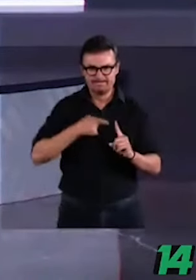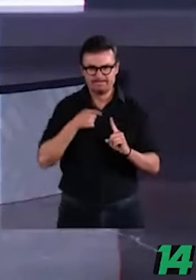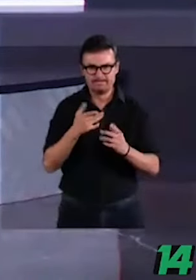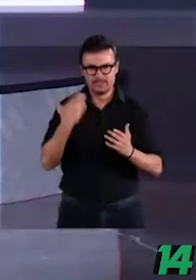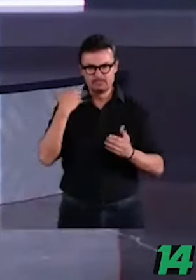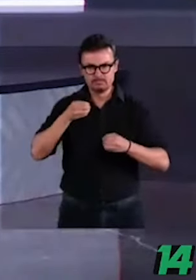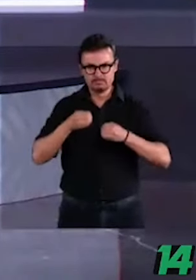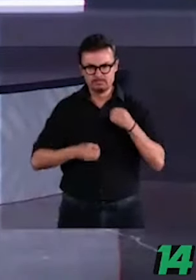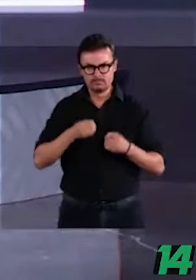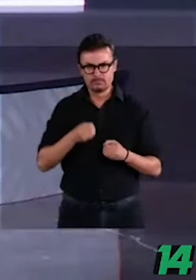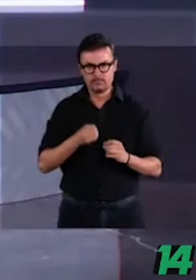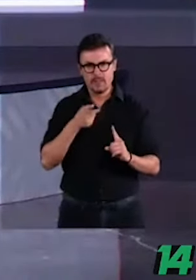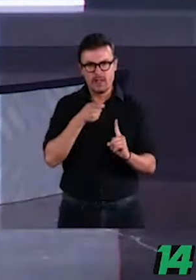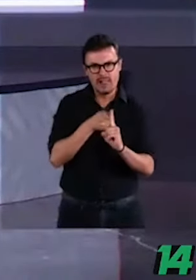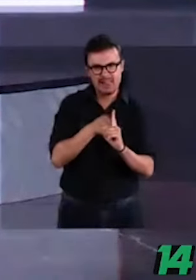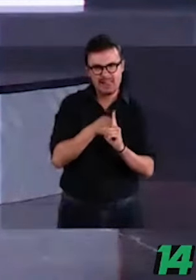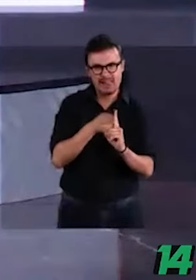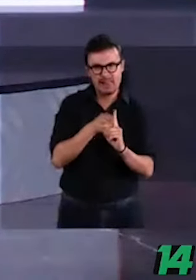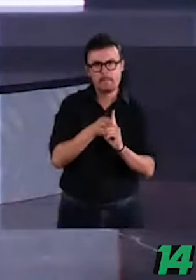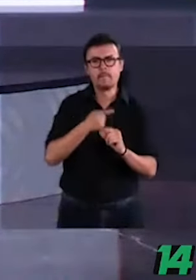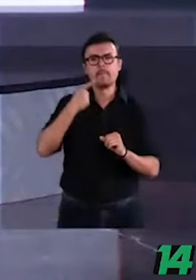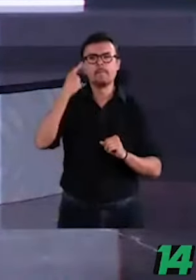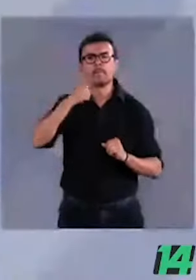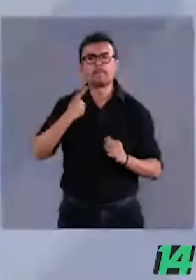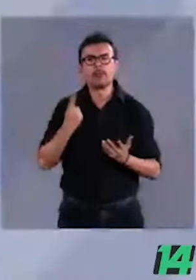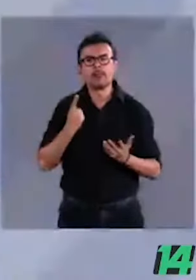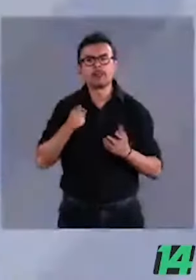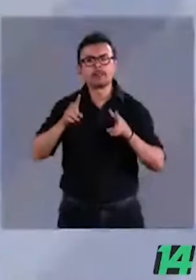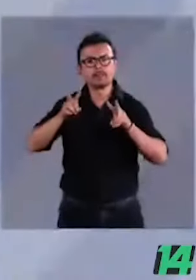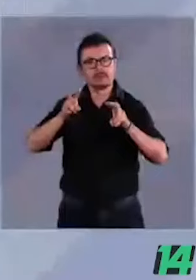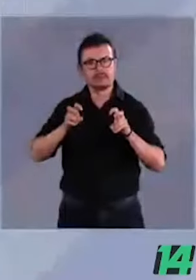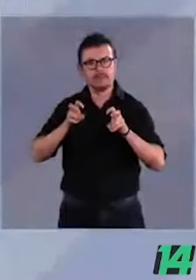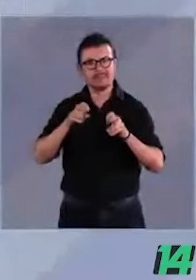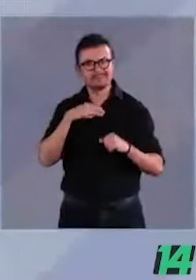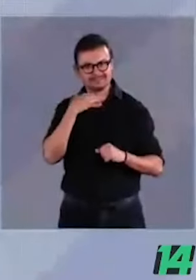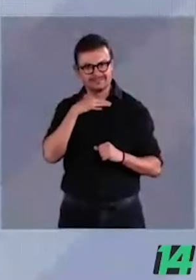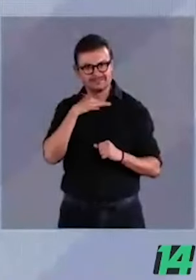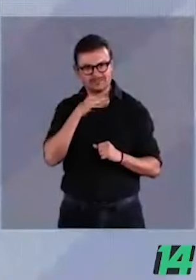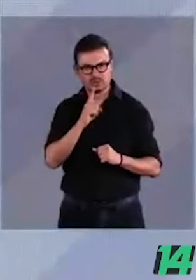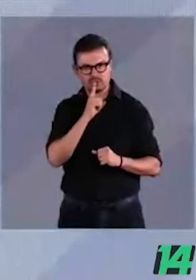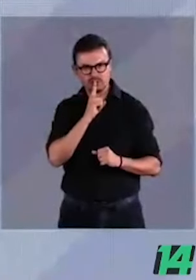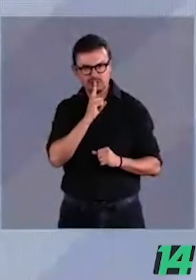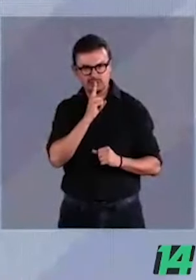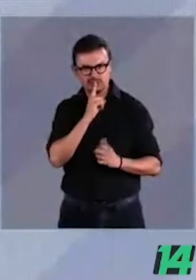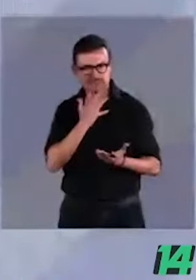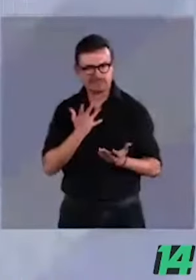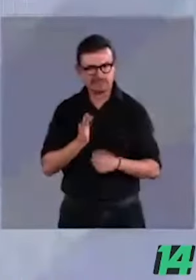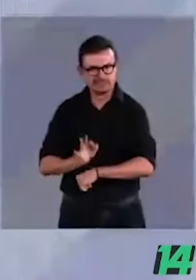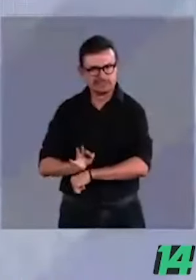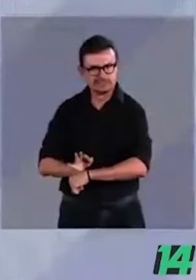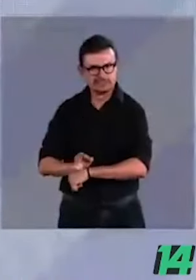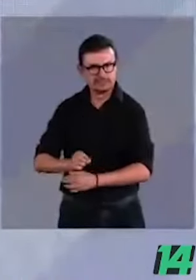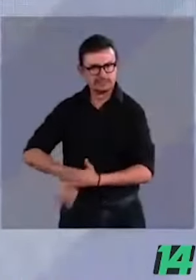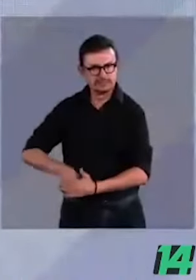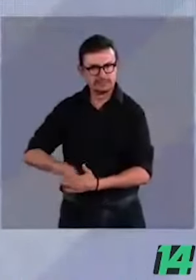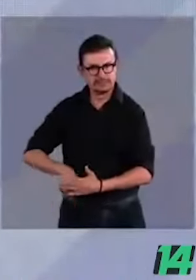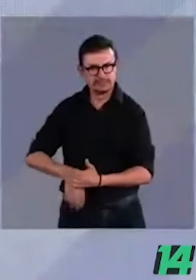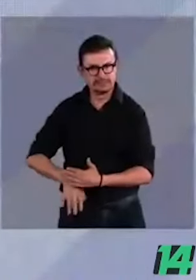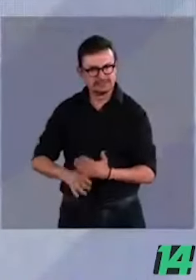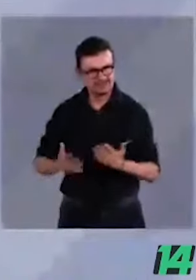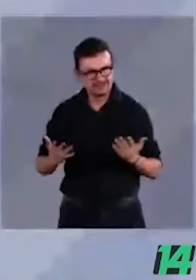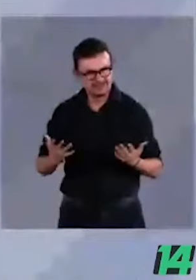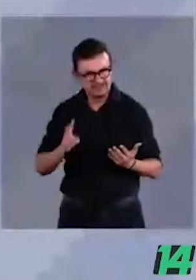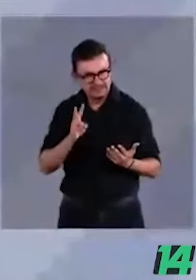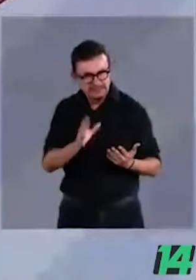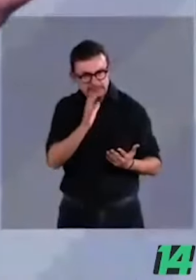jueces, para cubrir temas de corrupción. Cuando vemos los casos por los que cambiaron los votos,